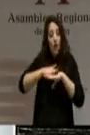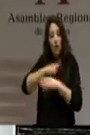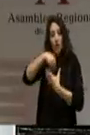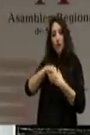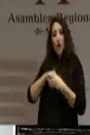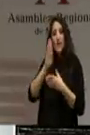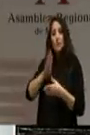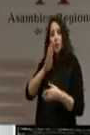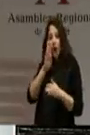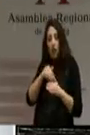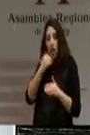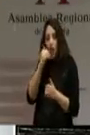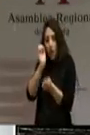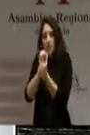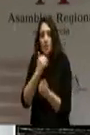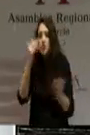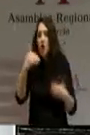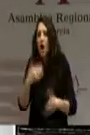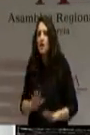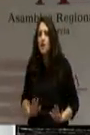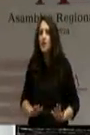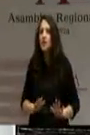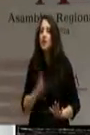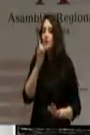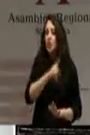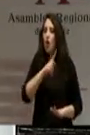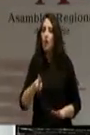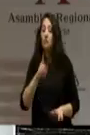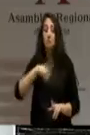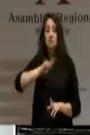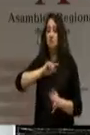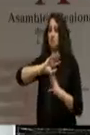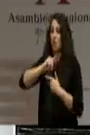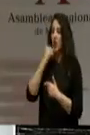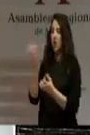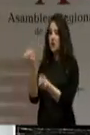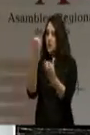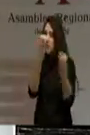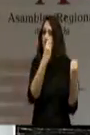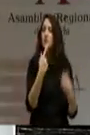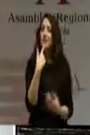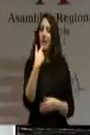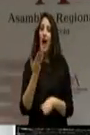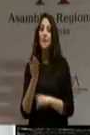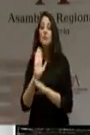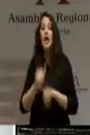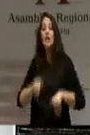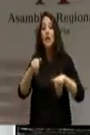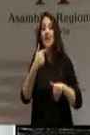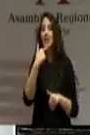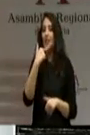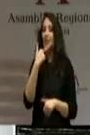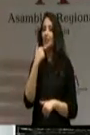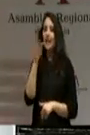señor Garre? Las noticias que tenemos, lo que sabemos, no apuntan en esa dirección. Algún aspirante frustrado repetía a quien